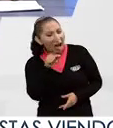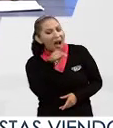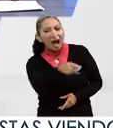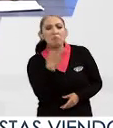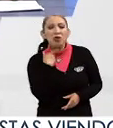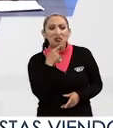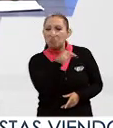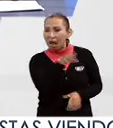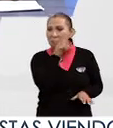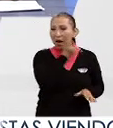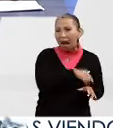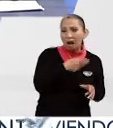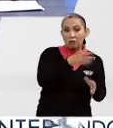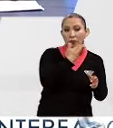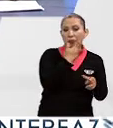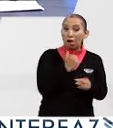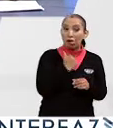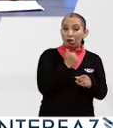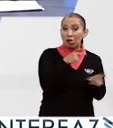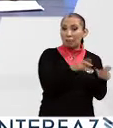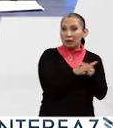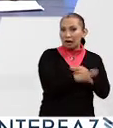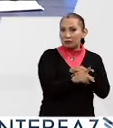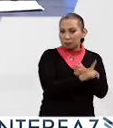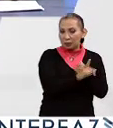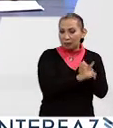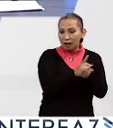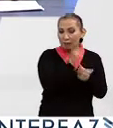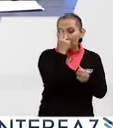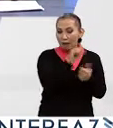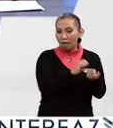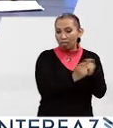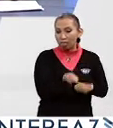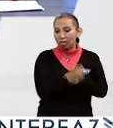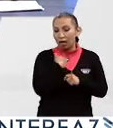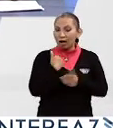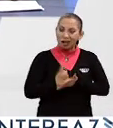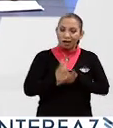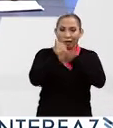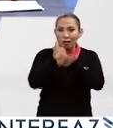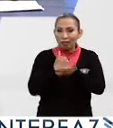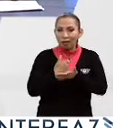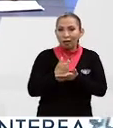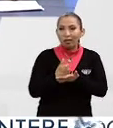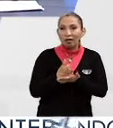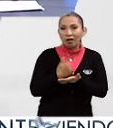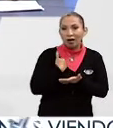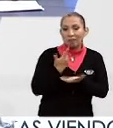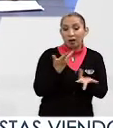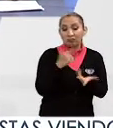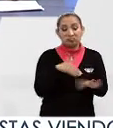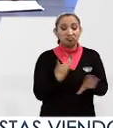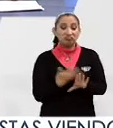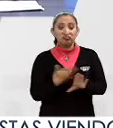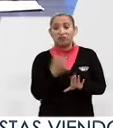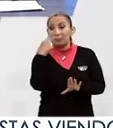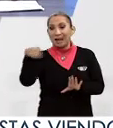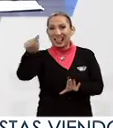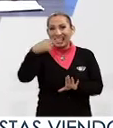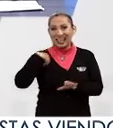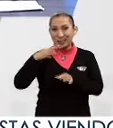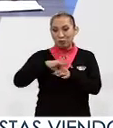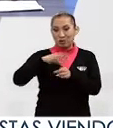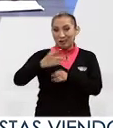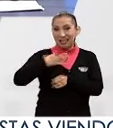uso político de la migración, que la convierte en una batalla para las